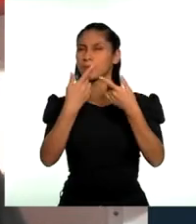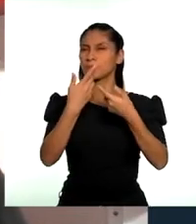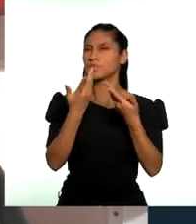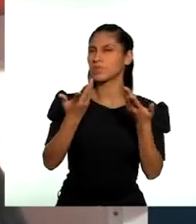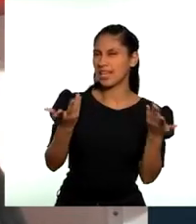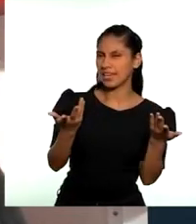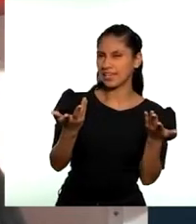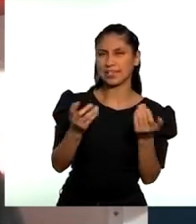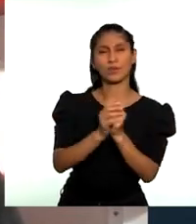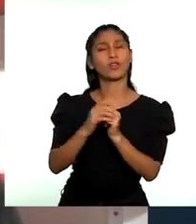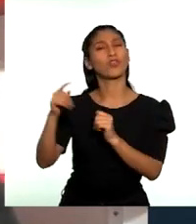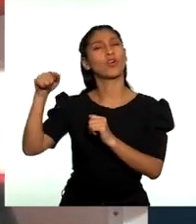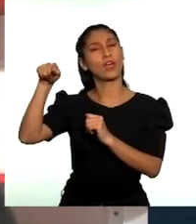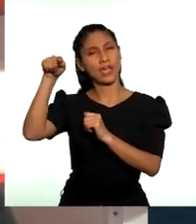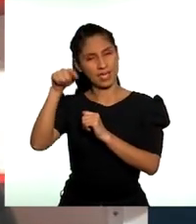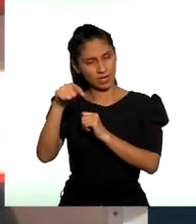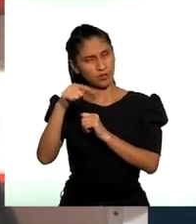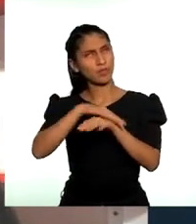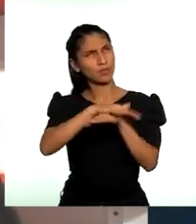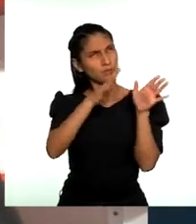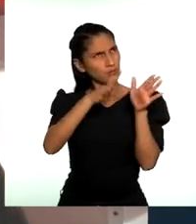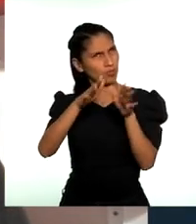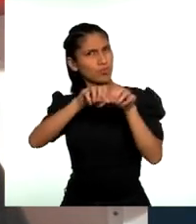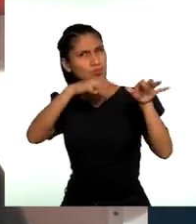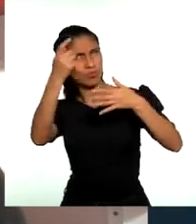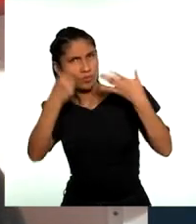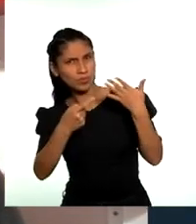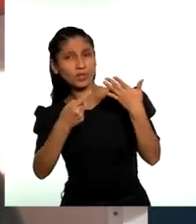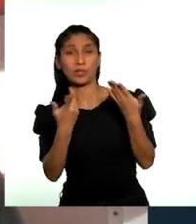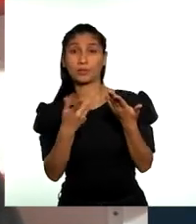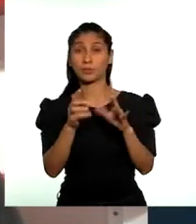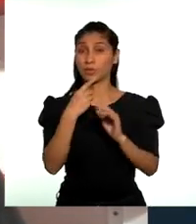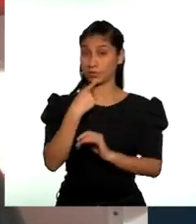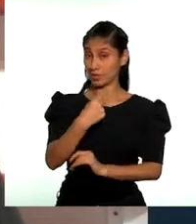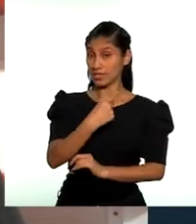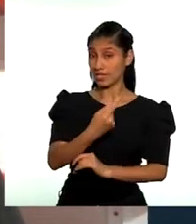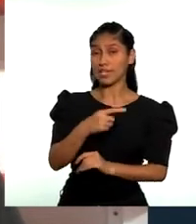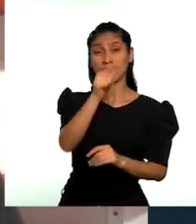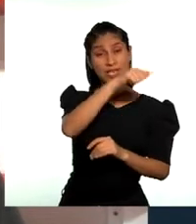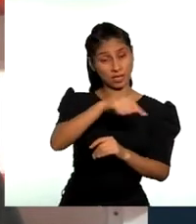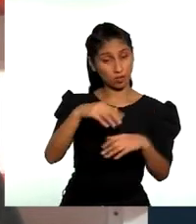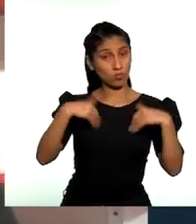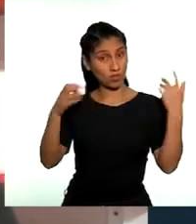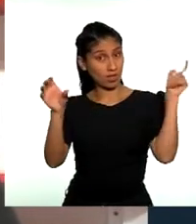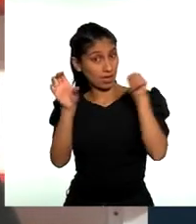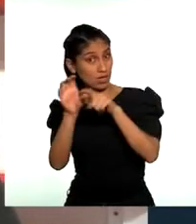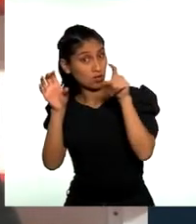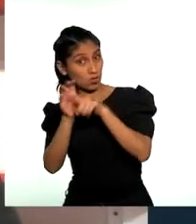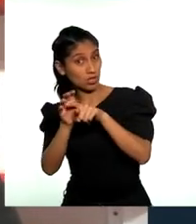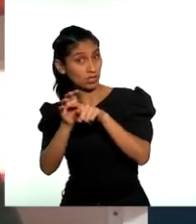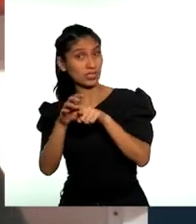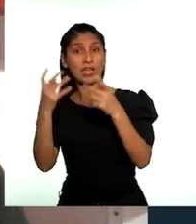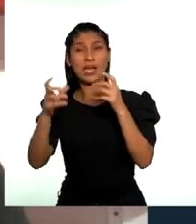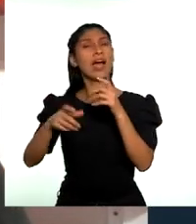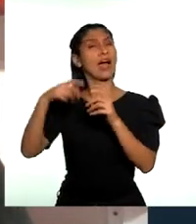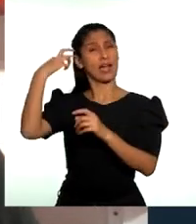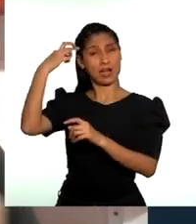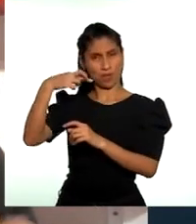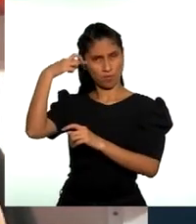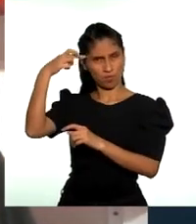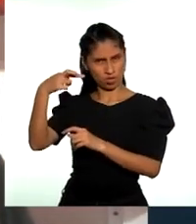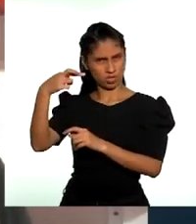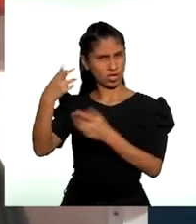las decisiones que tengan que tomarse. Cuando hablamos de participación, entonces, no solamente hay que